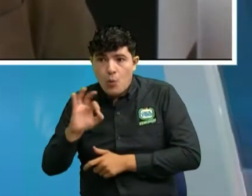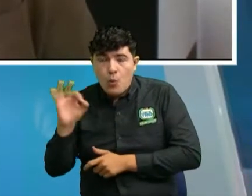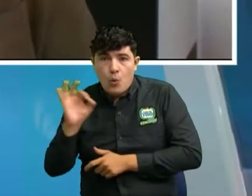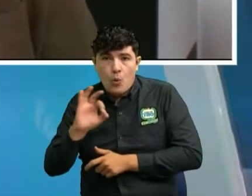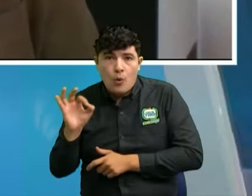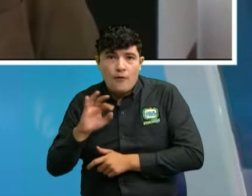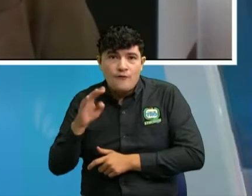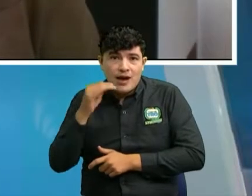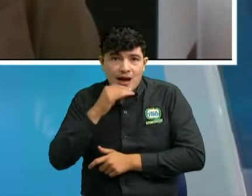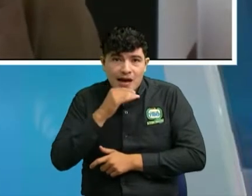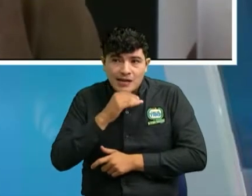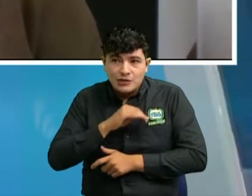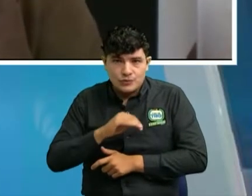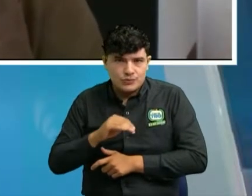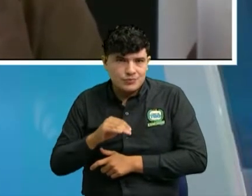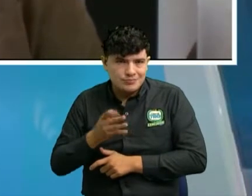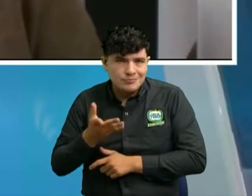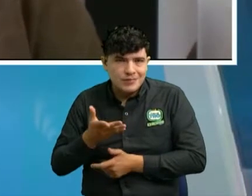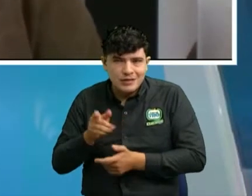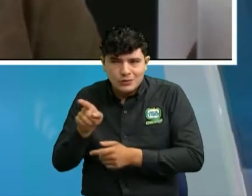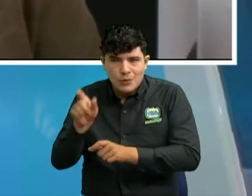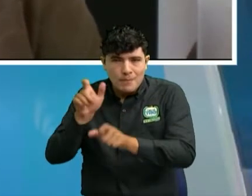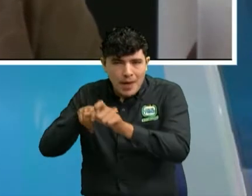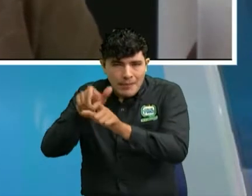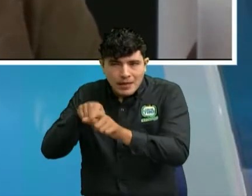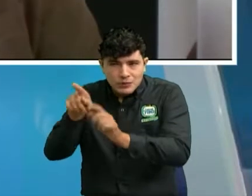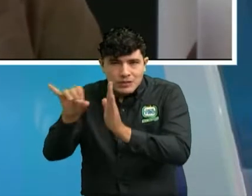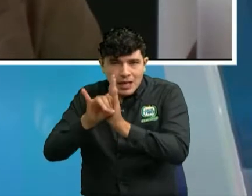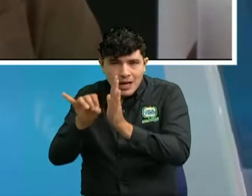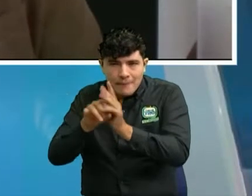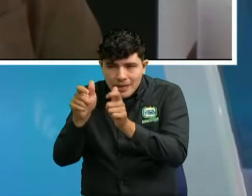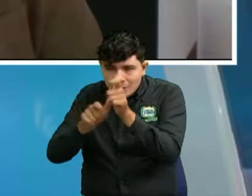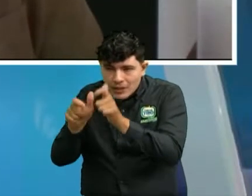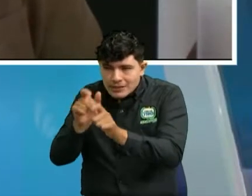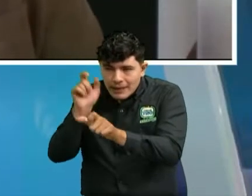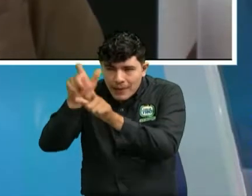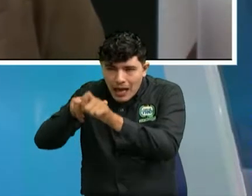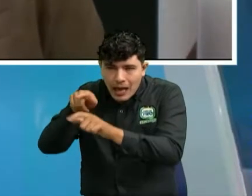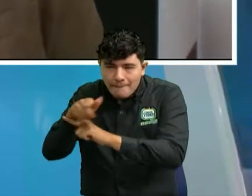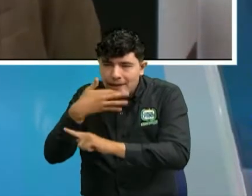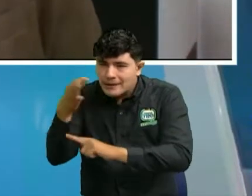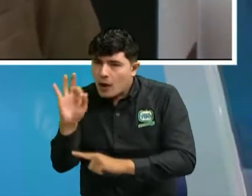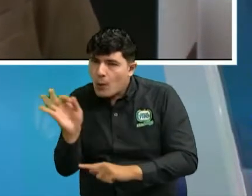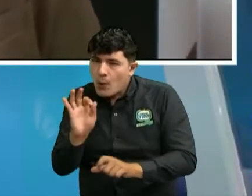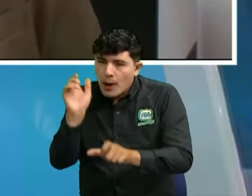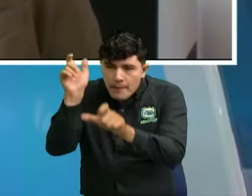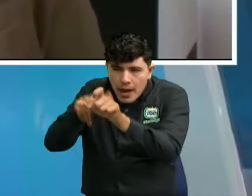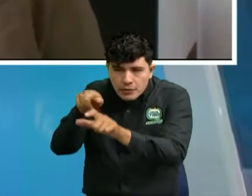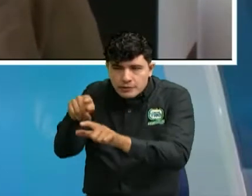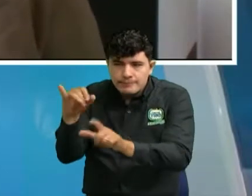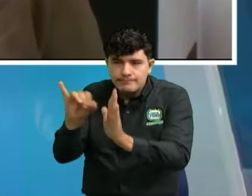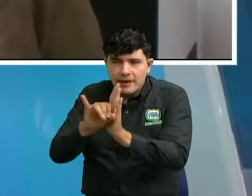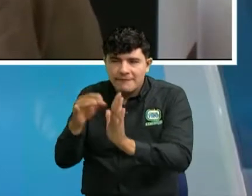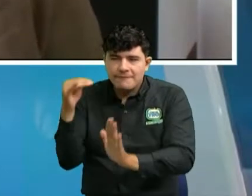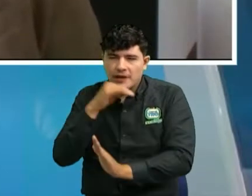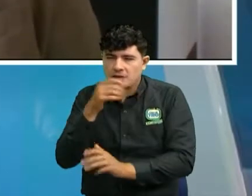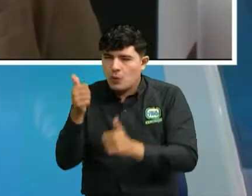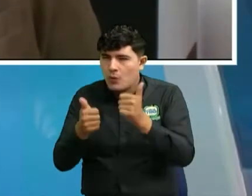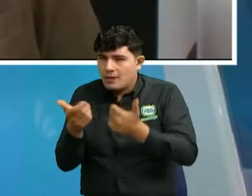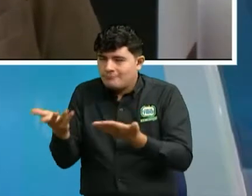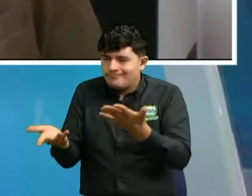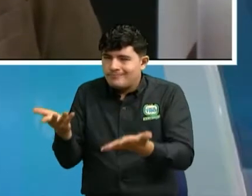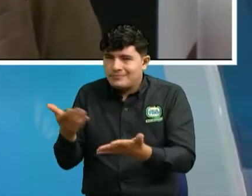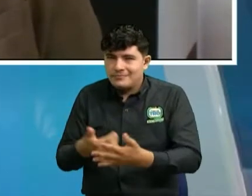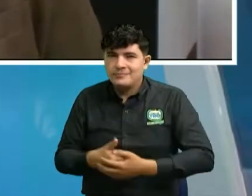comprados y es digamos es una de las partes digamos que entra uno como consumidor a mirar que tan que tantos seguidores